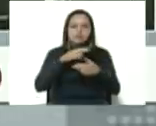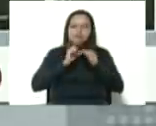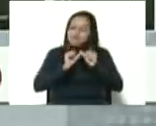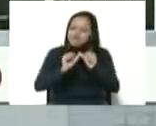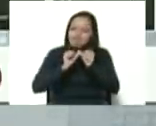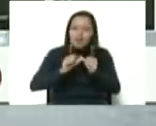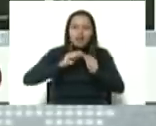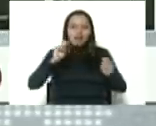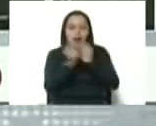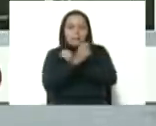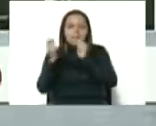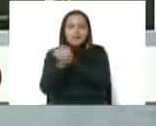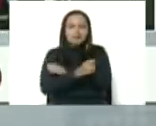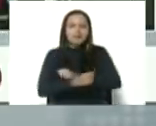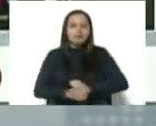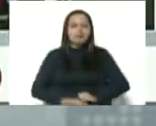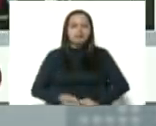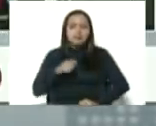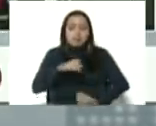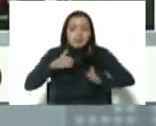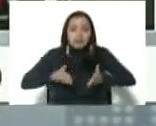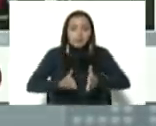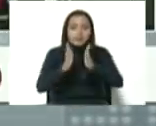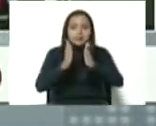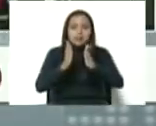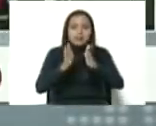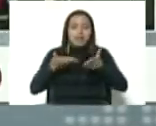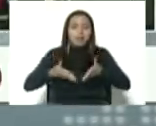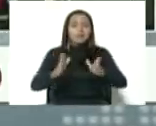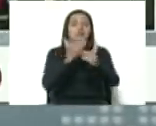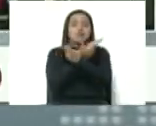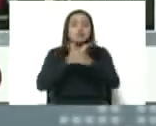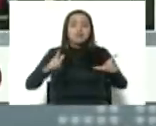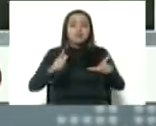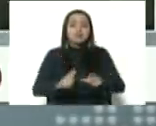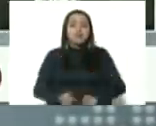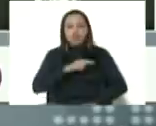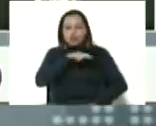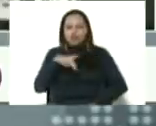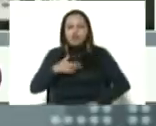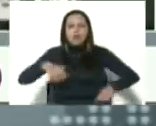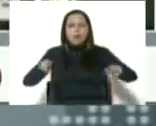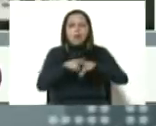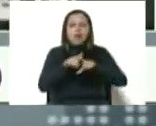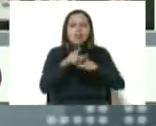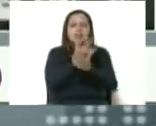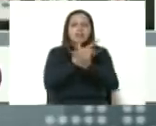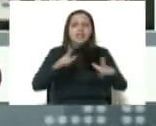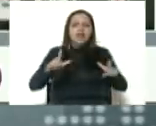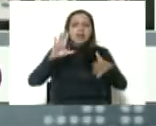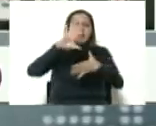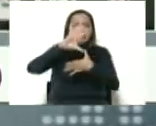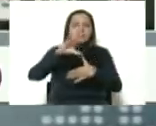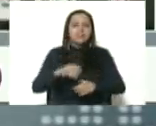de este camino, del camino de los libertadores. Somos los libertadores de América. Somos Venezuela.